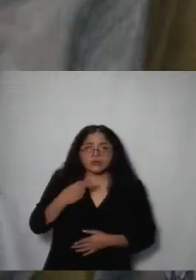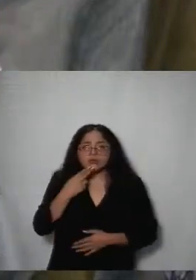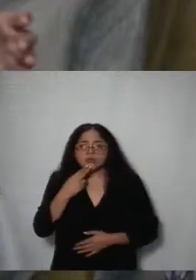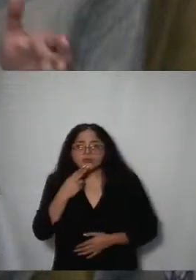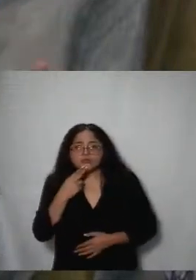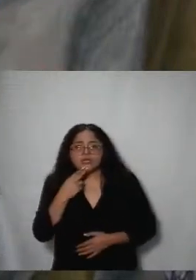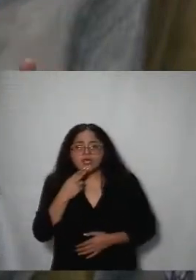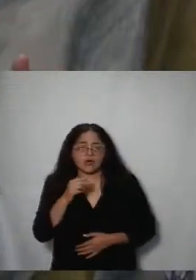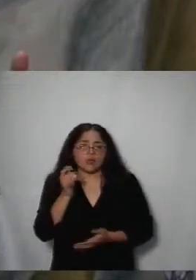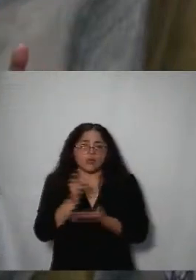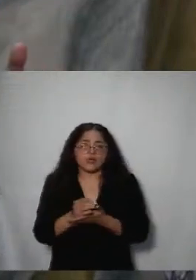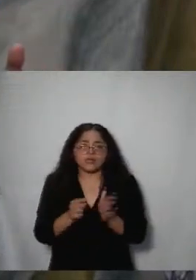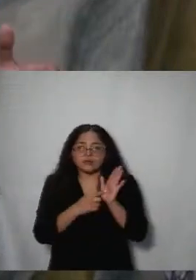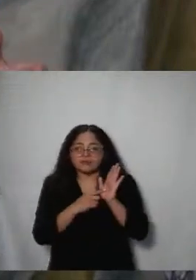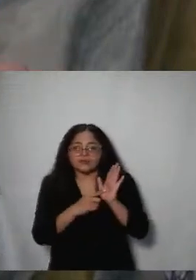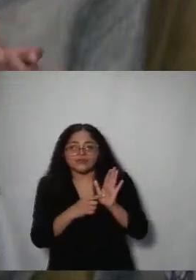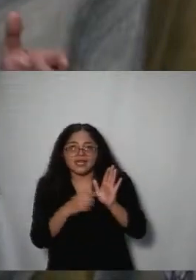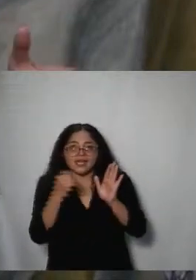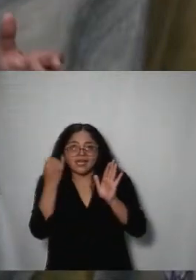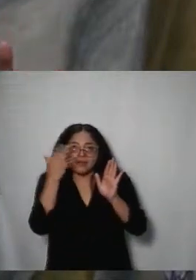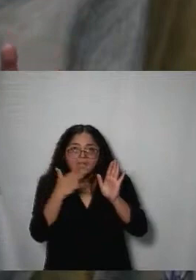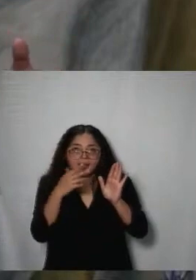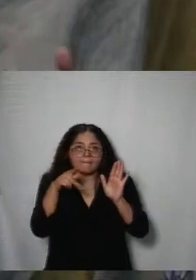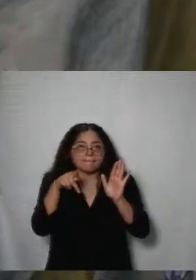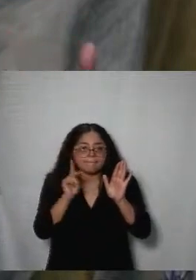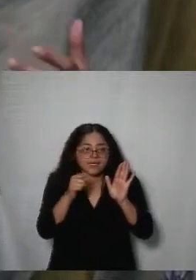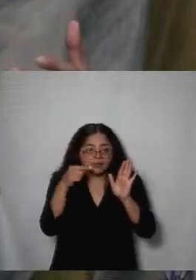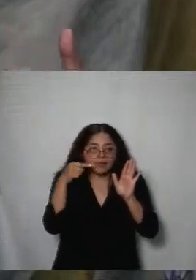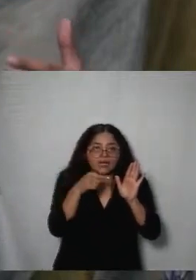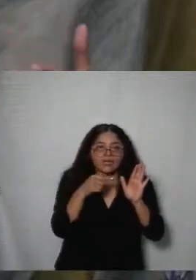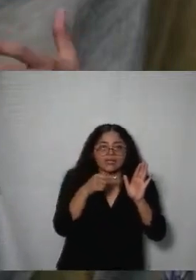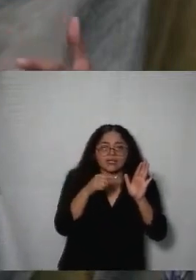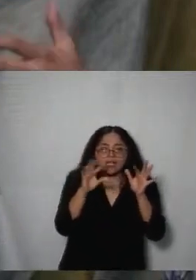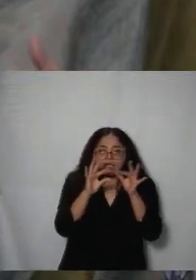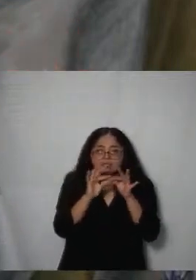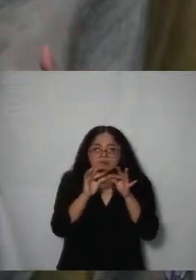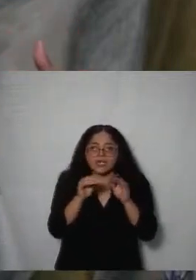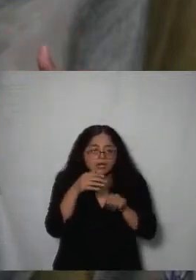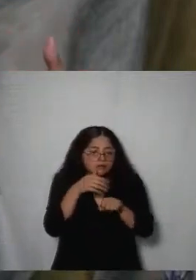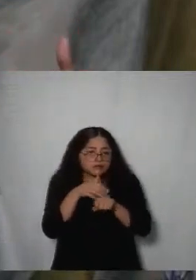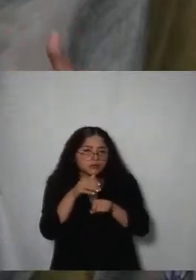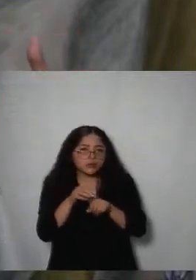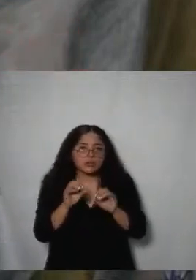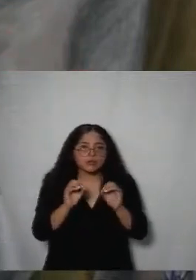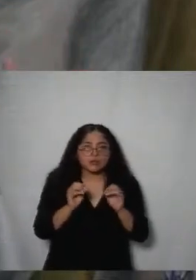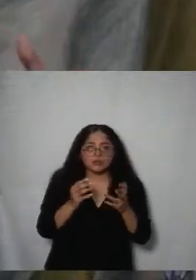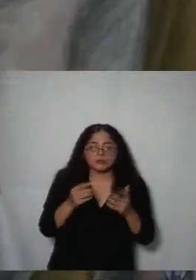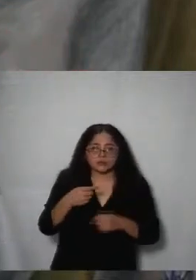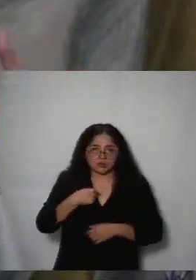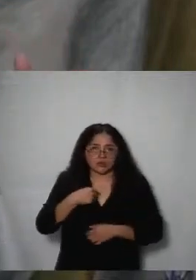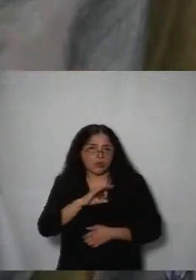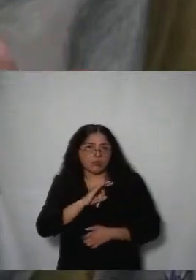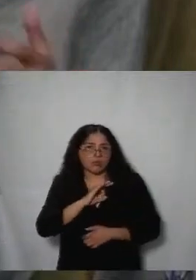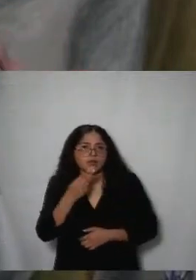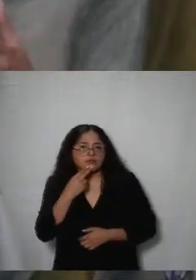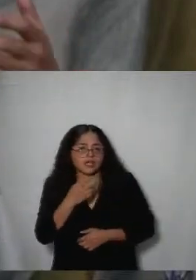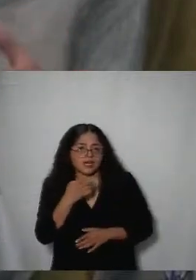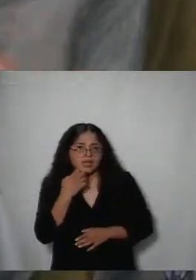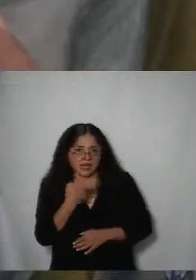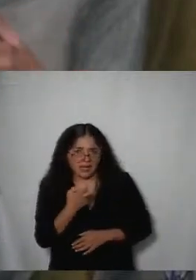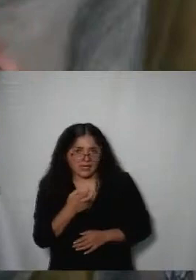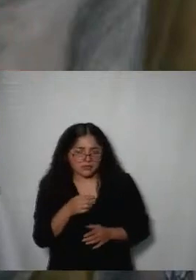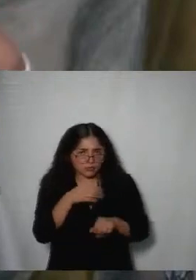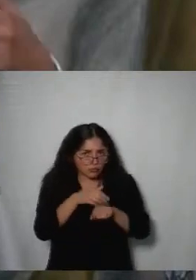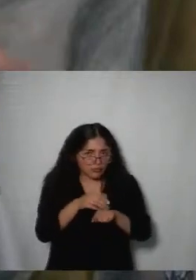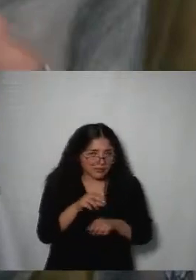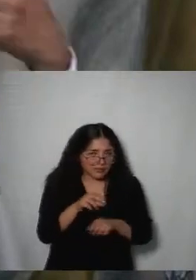formato pdf imagen y en este pdf imagen nos dé algunas cifras y yo no pueda manipular esas cifras